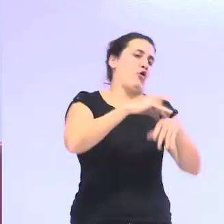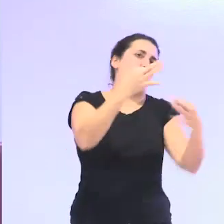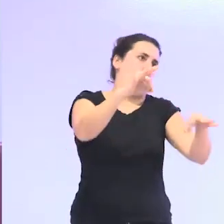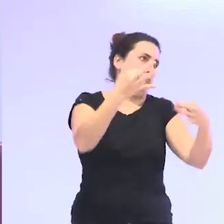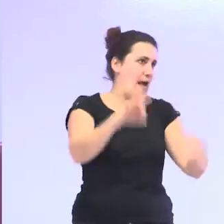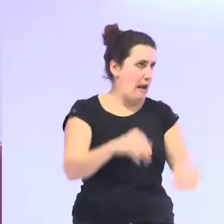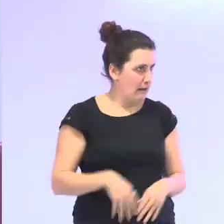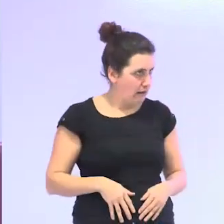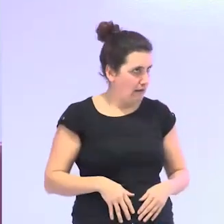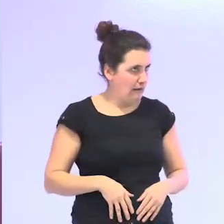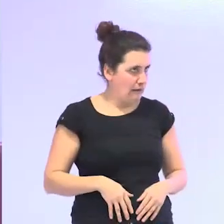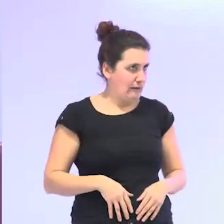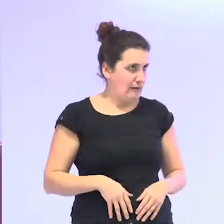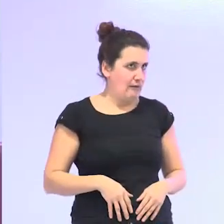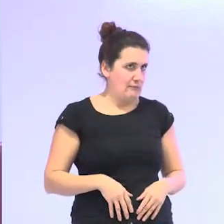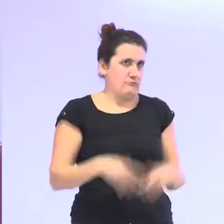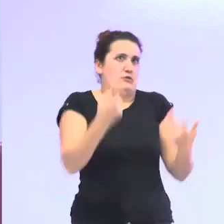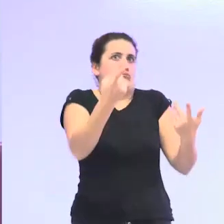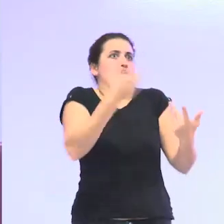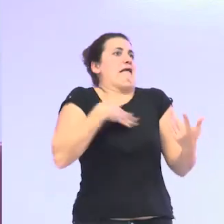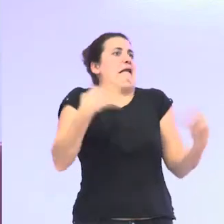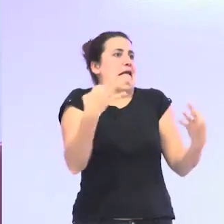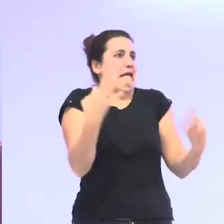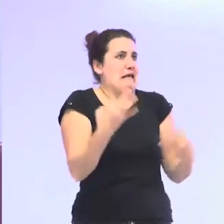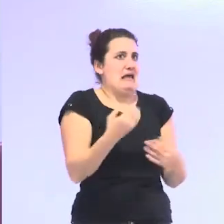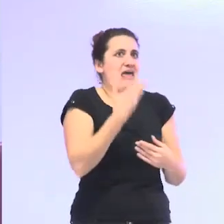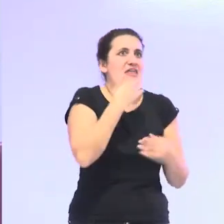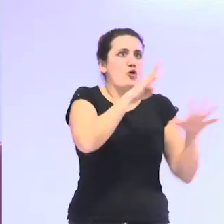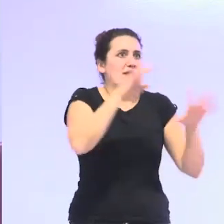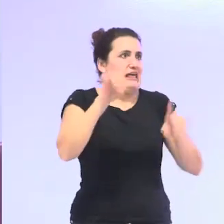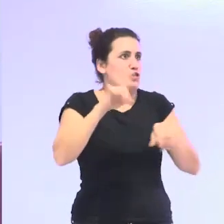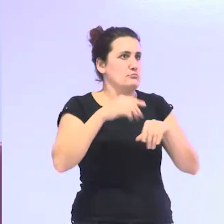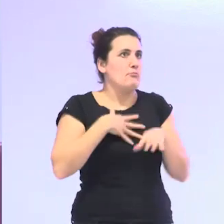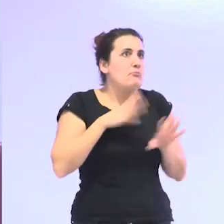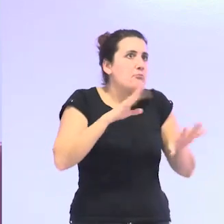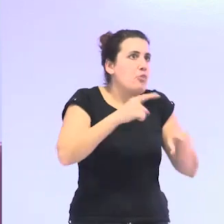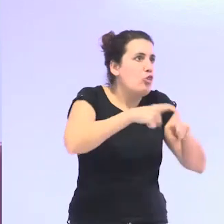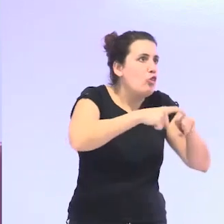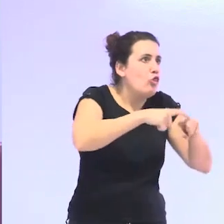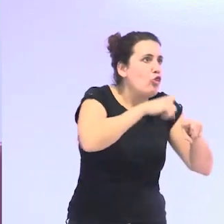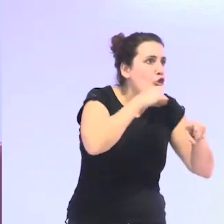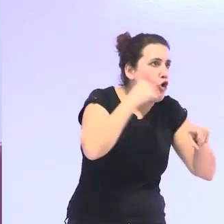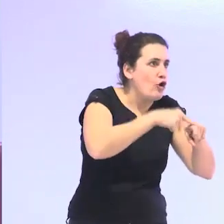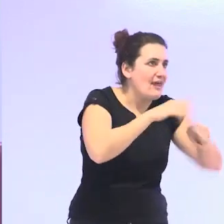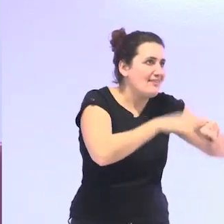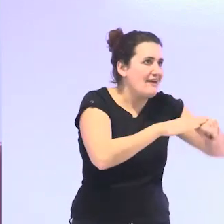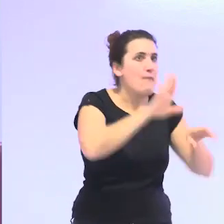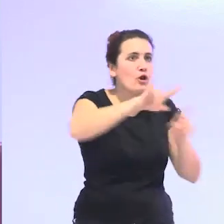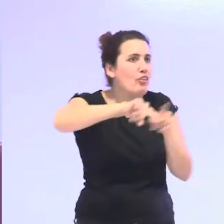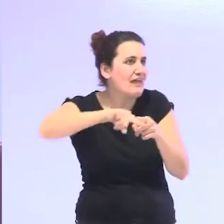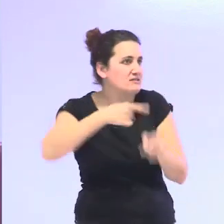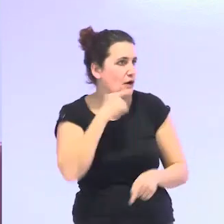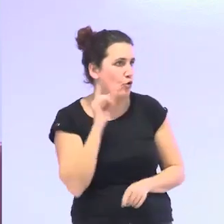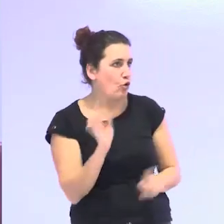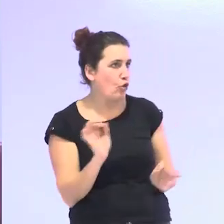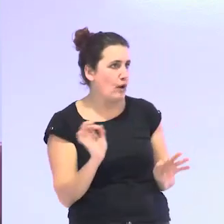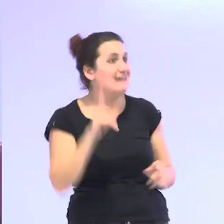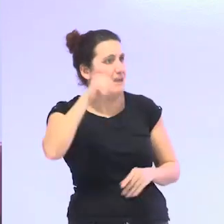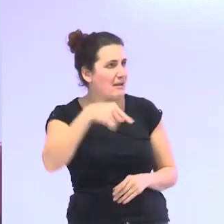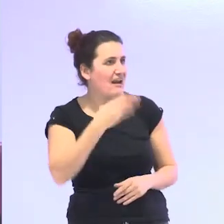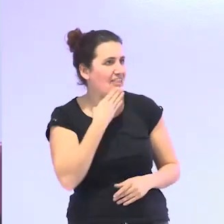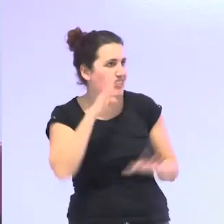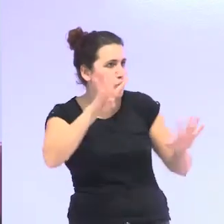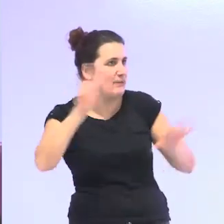bueno que quiere usted y dice bueno es que me duele la rodilla izquierda pero no me duele la derecha y también tiene